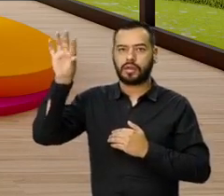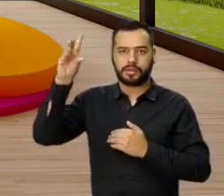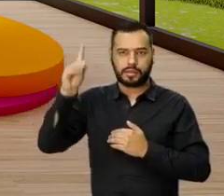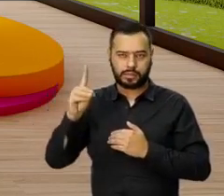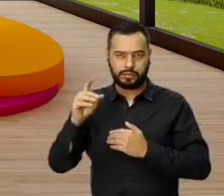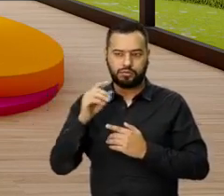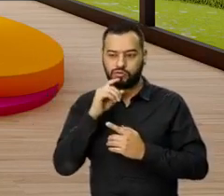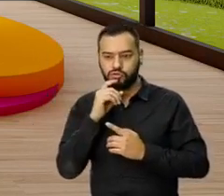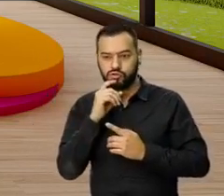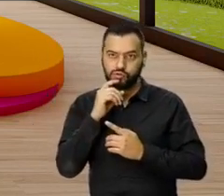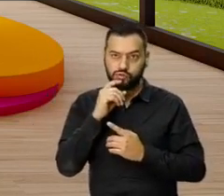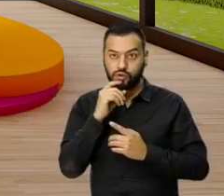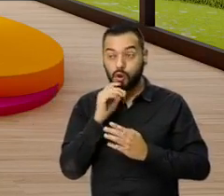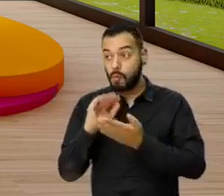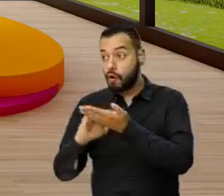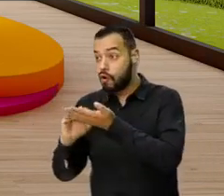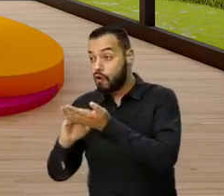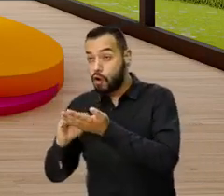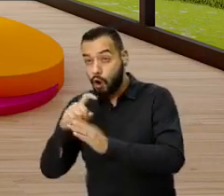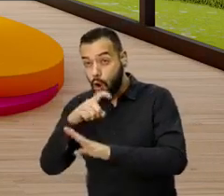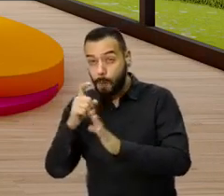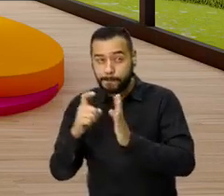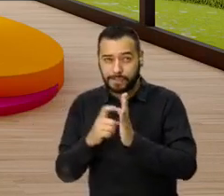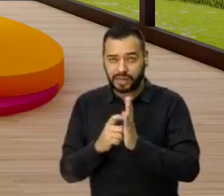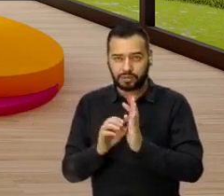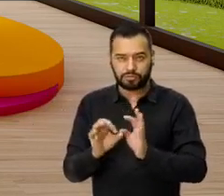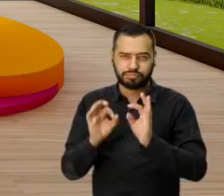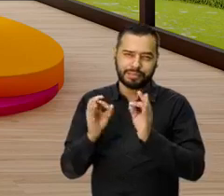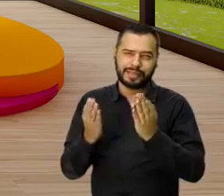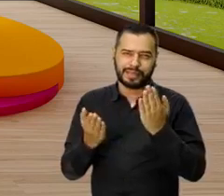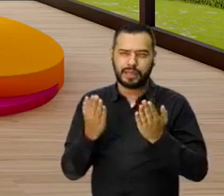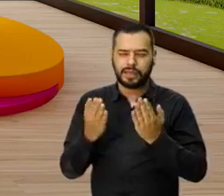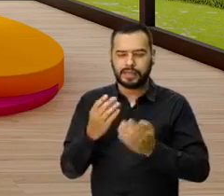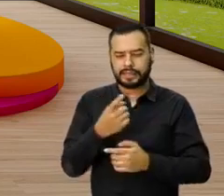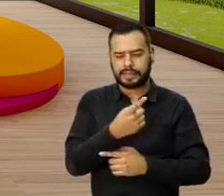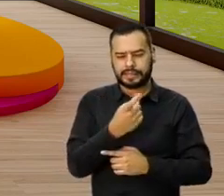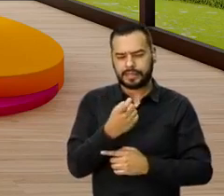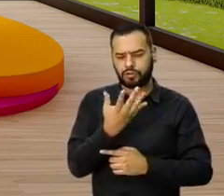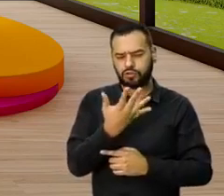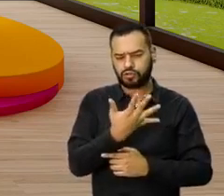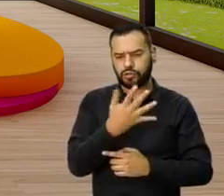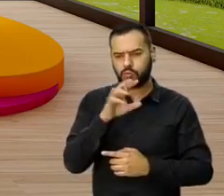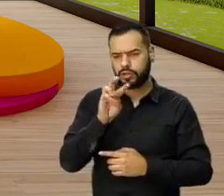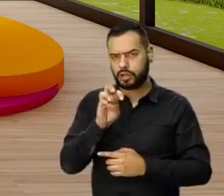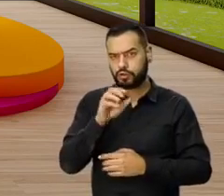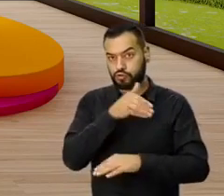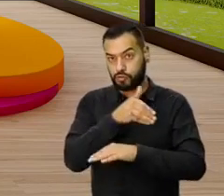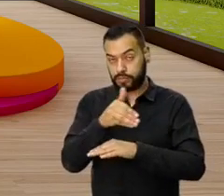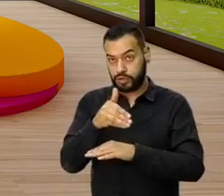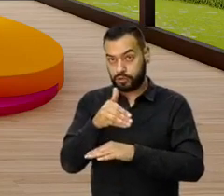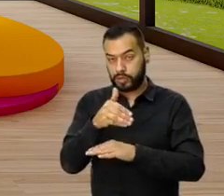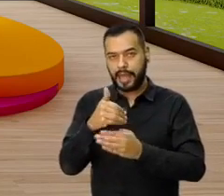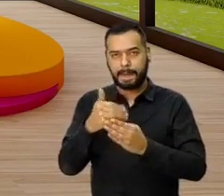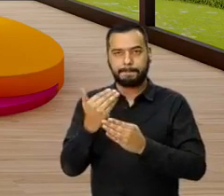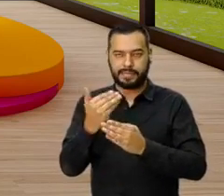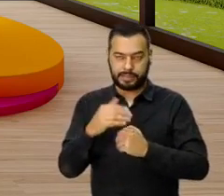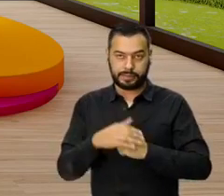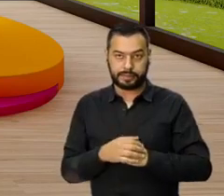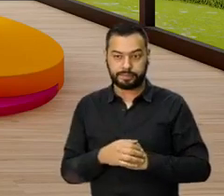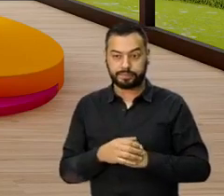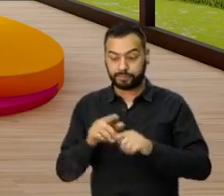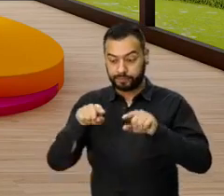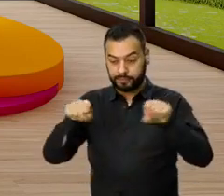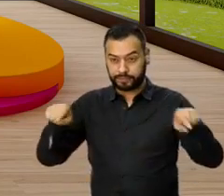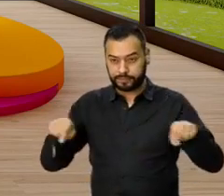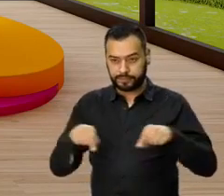Si lo quiere con o sin acabados o full acabados. Parten más o menos desde 158 millones de pesos. Ok. ¿Y